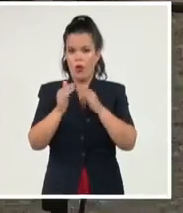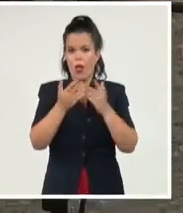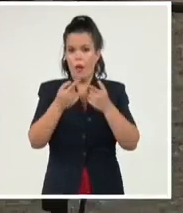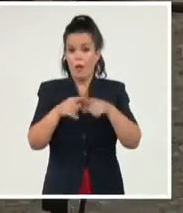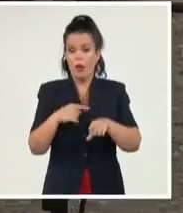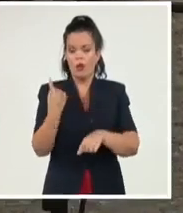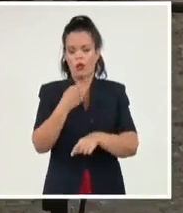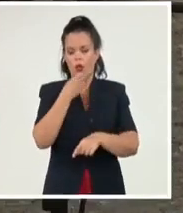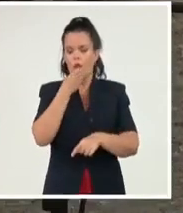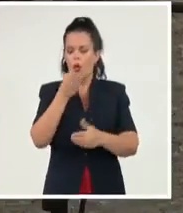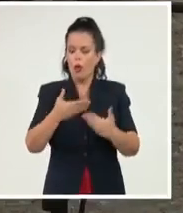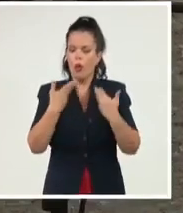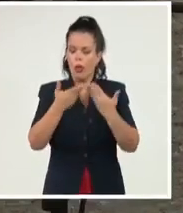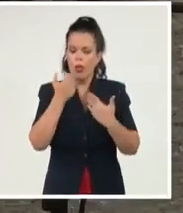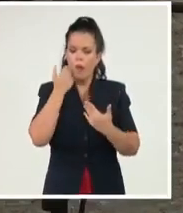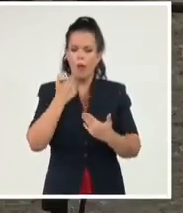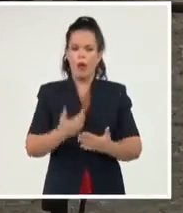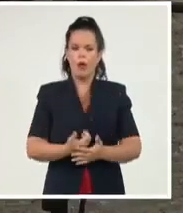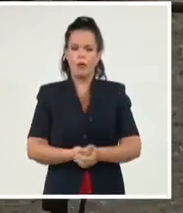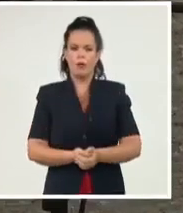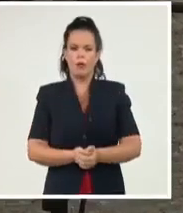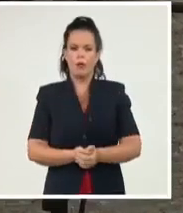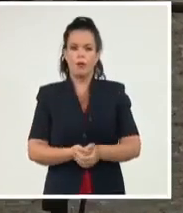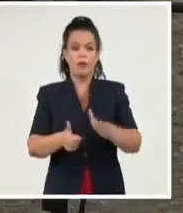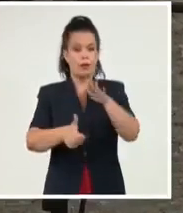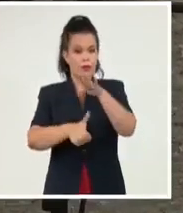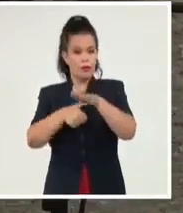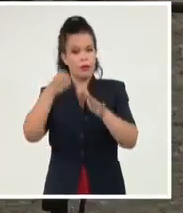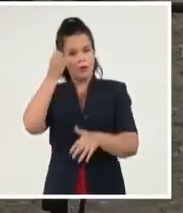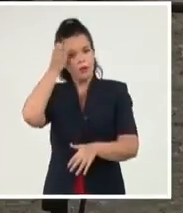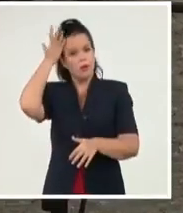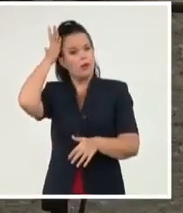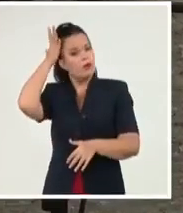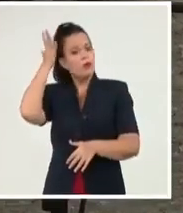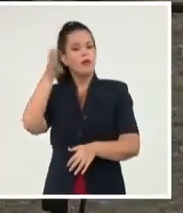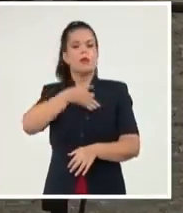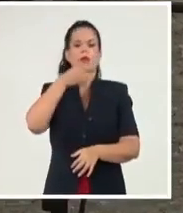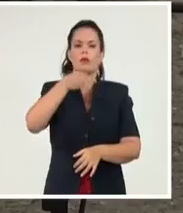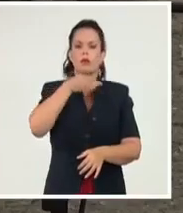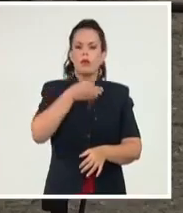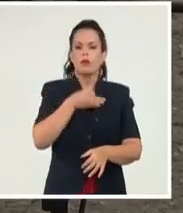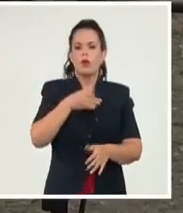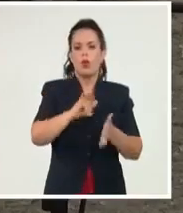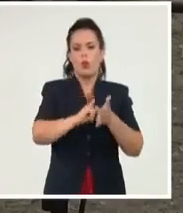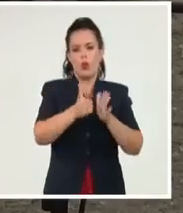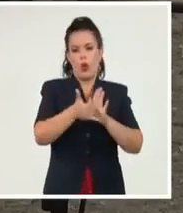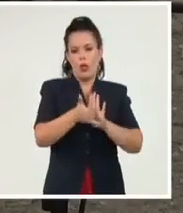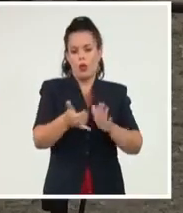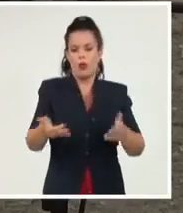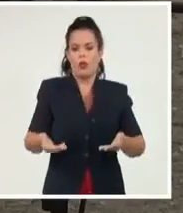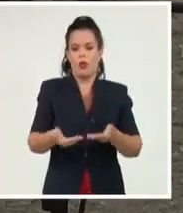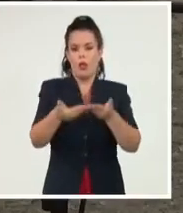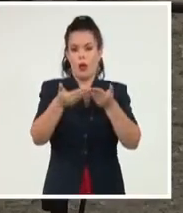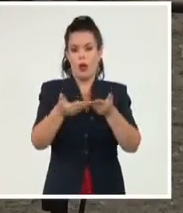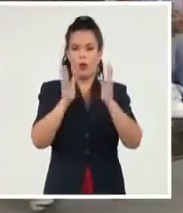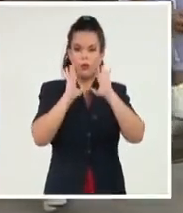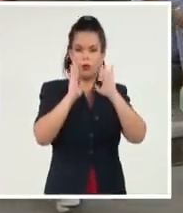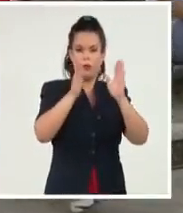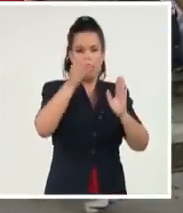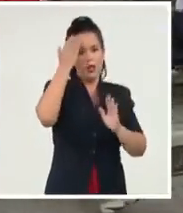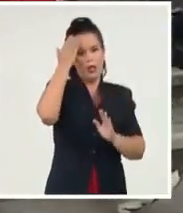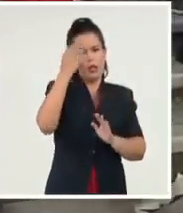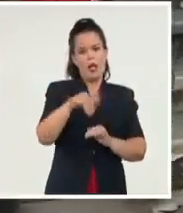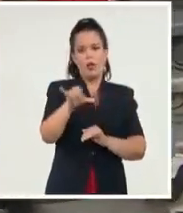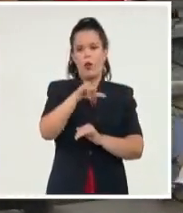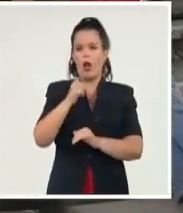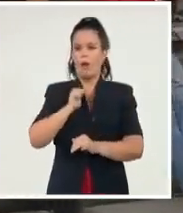El presidente cubano se refirió al diseño de proyectos de emprendimientos de desarrollo, tanto en el sector estatal como en el no